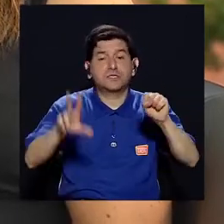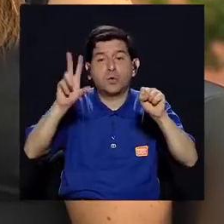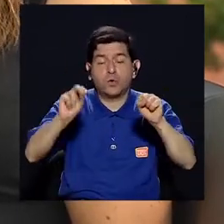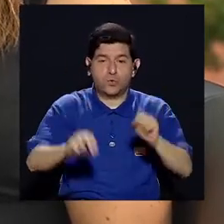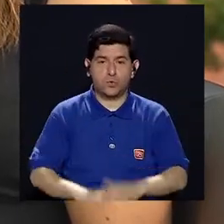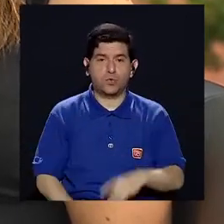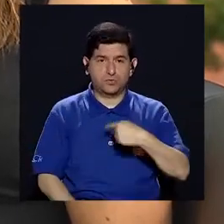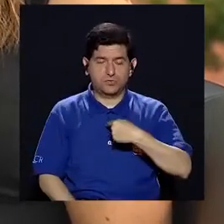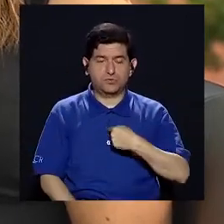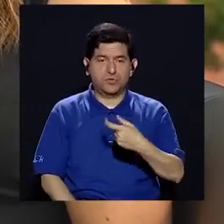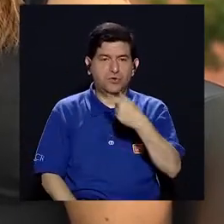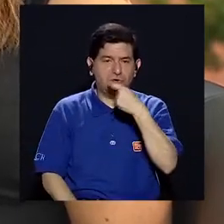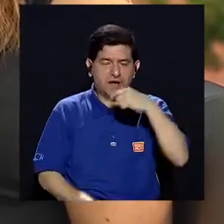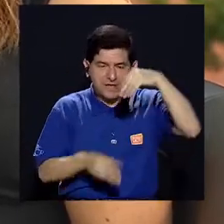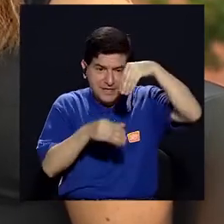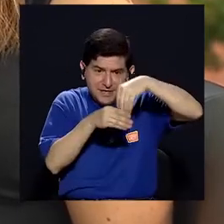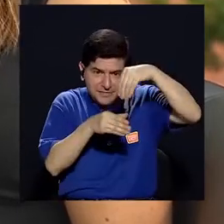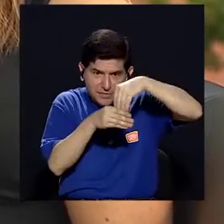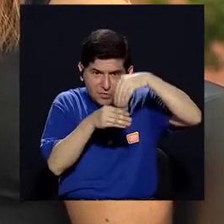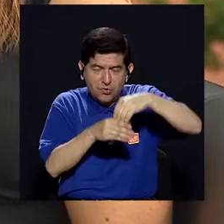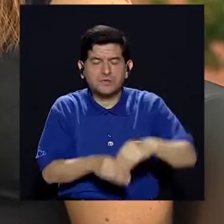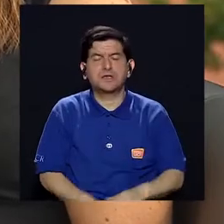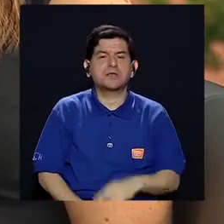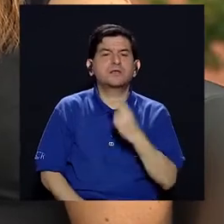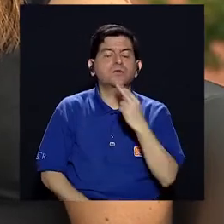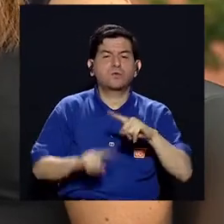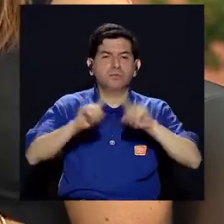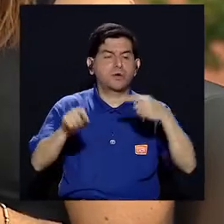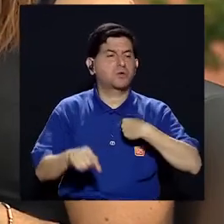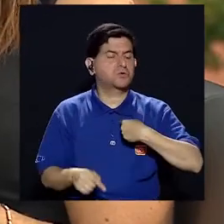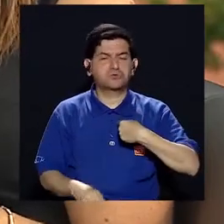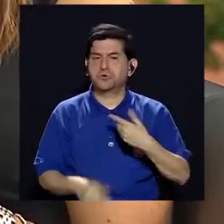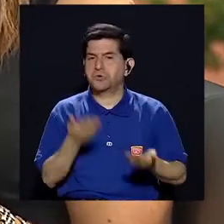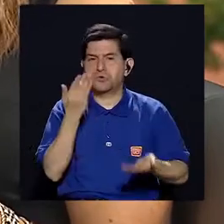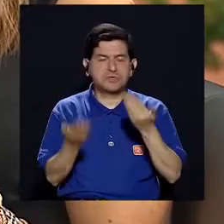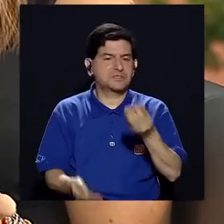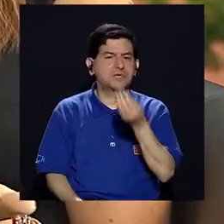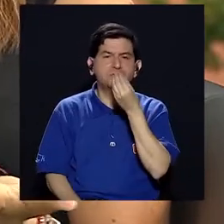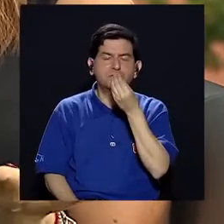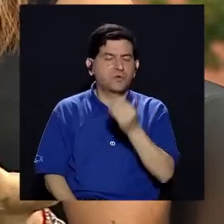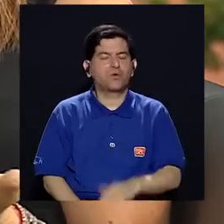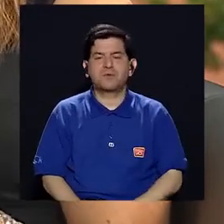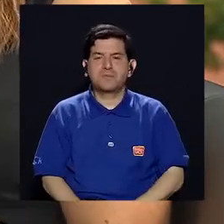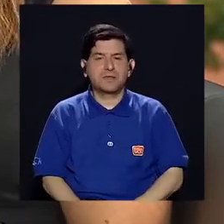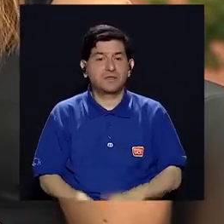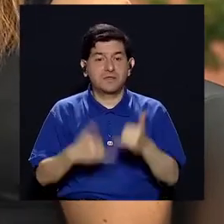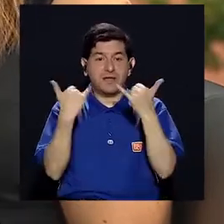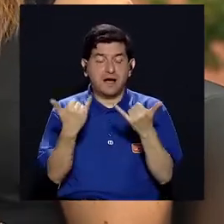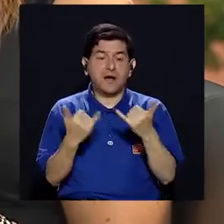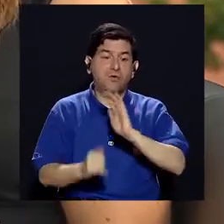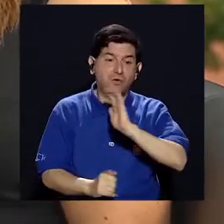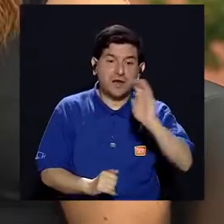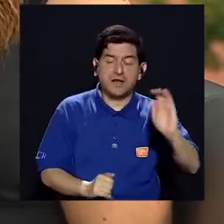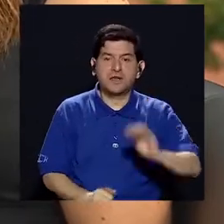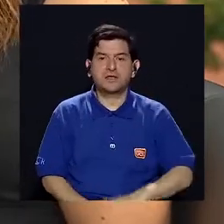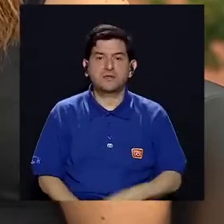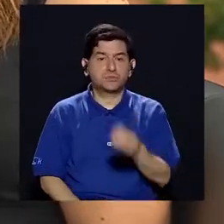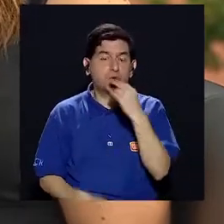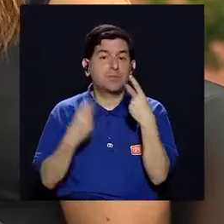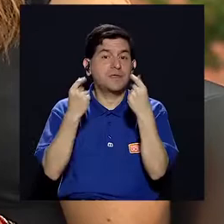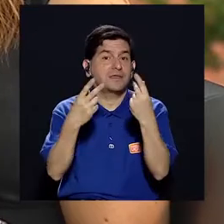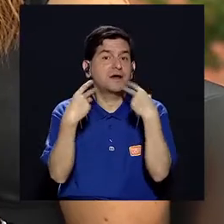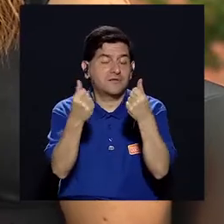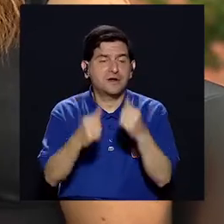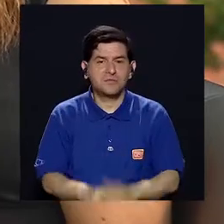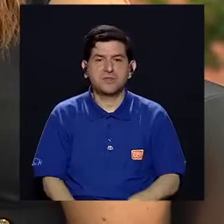o no. Digamos, yo crecí con galletas rellenas, pero tal vez en aquellos tiempos yo no iba tanto o no me llevaban a comer comidas rápidas como llevan ahora los niños.